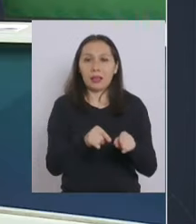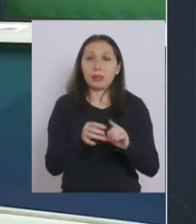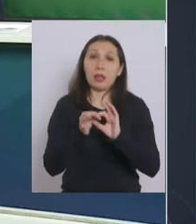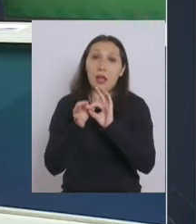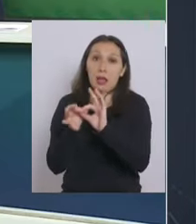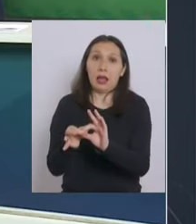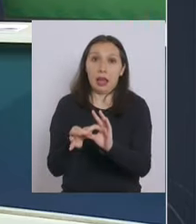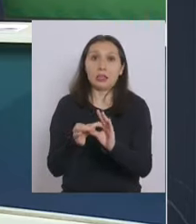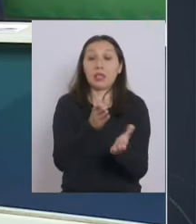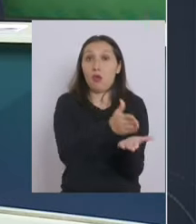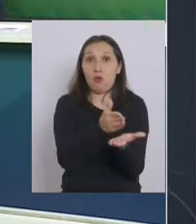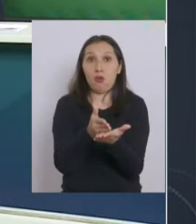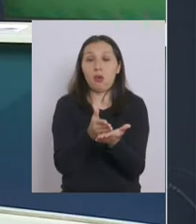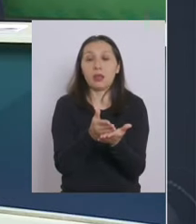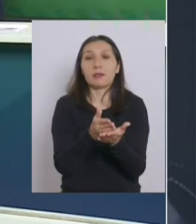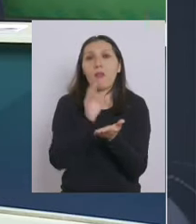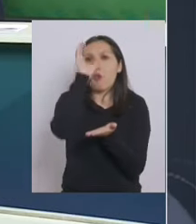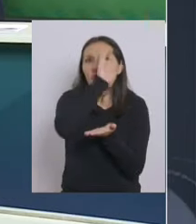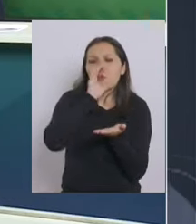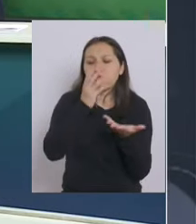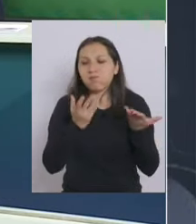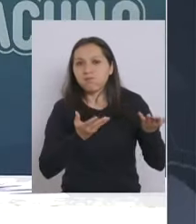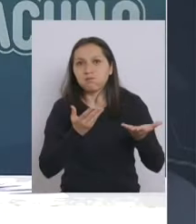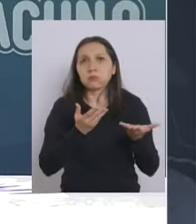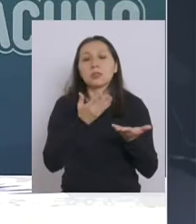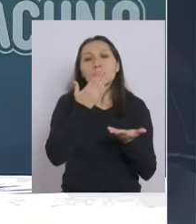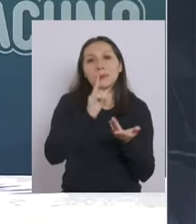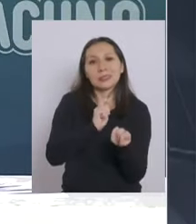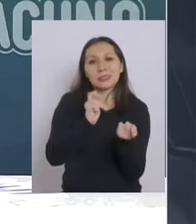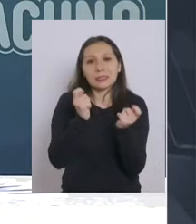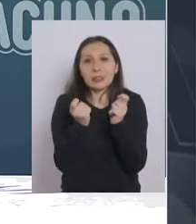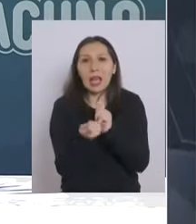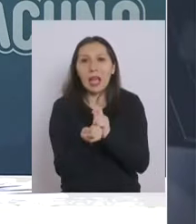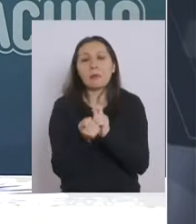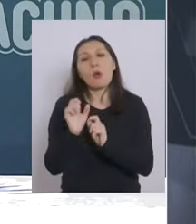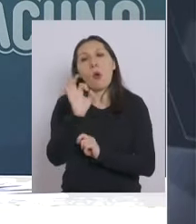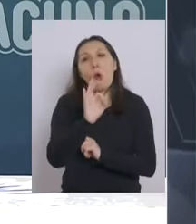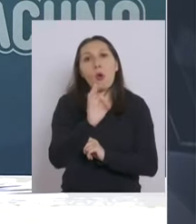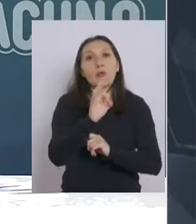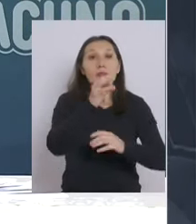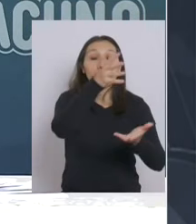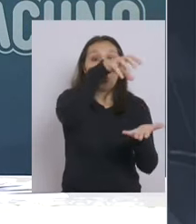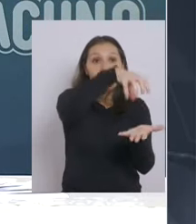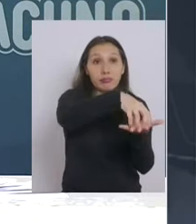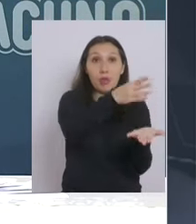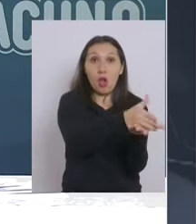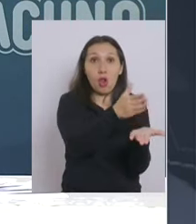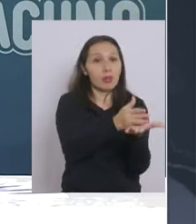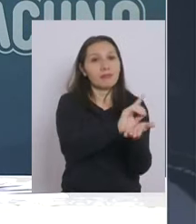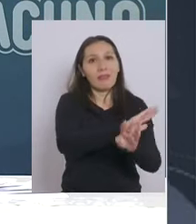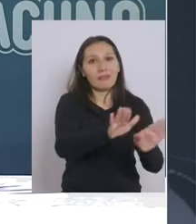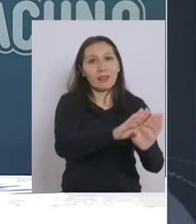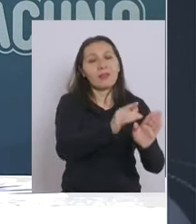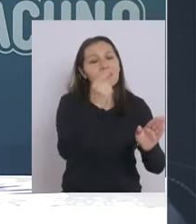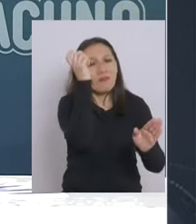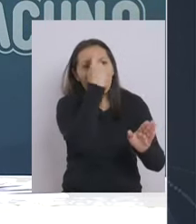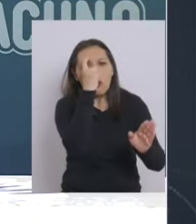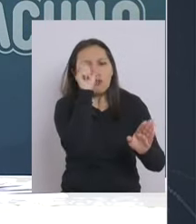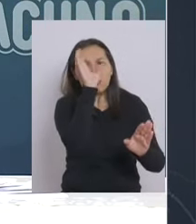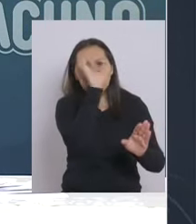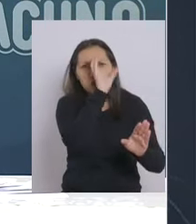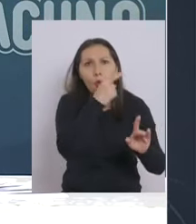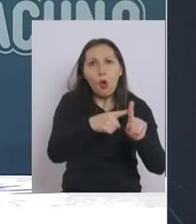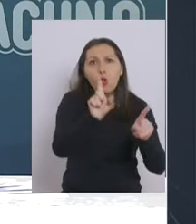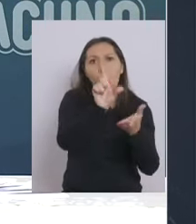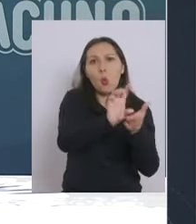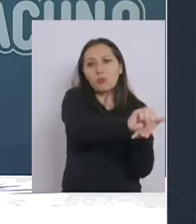agradecemos buscaremos la manera de ir transformando o trasladando esos centros hacia otros lugares y si no